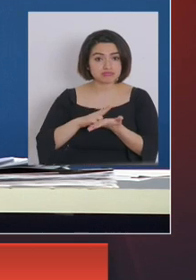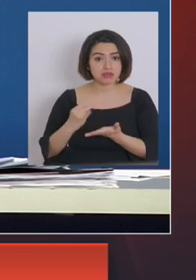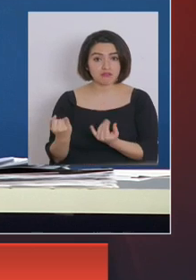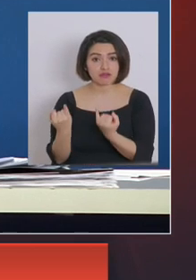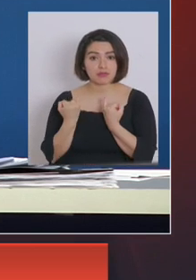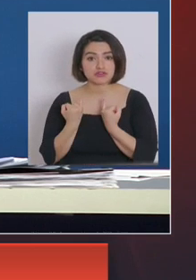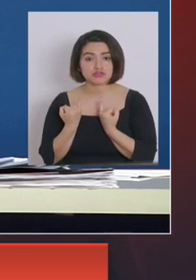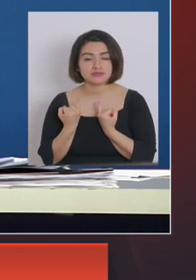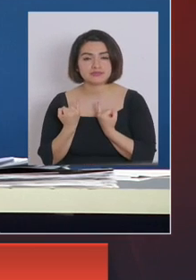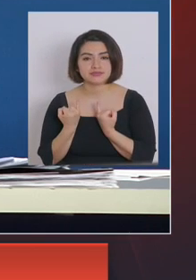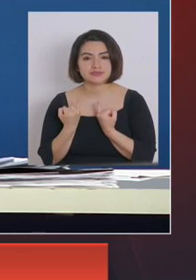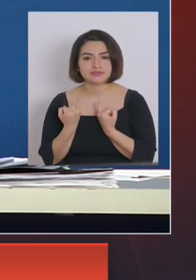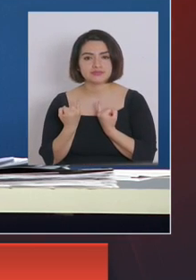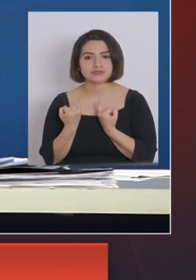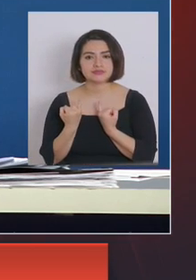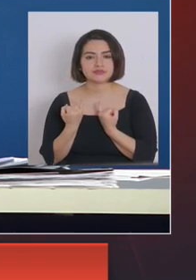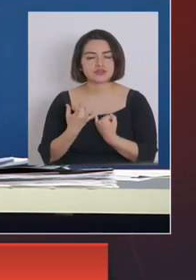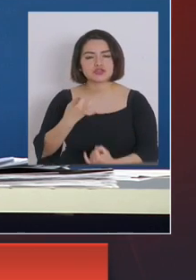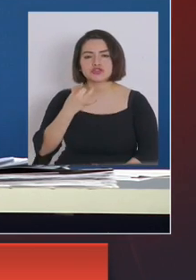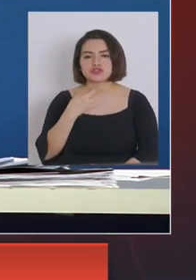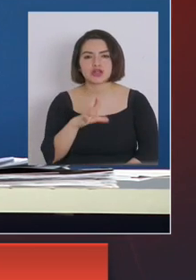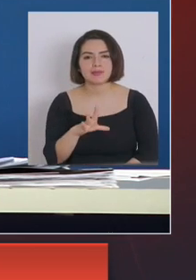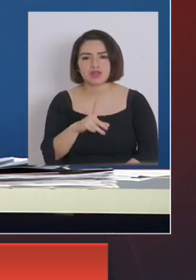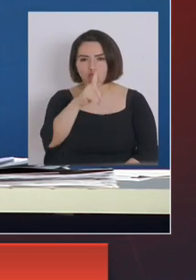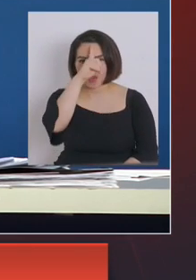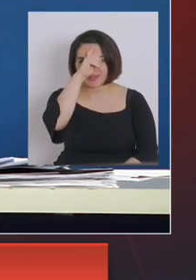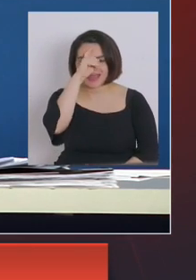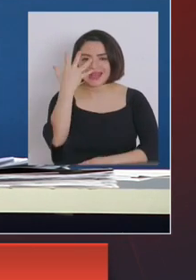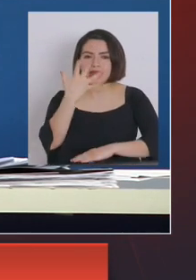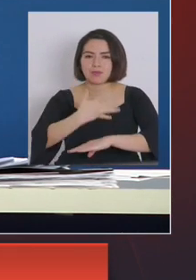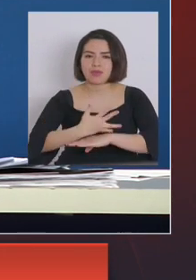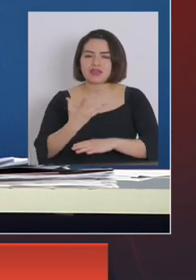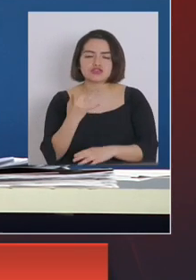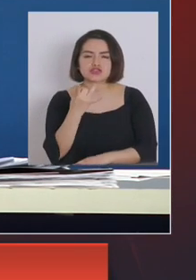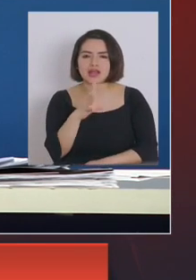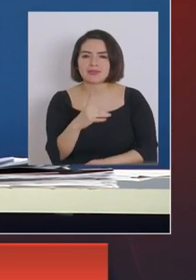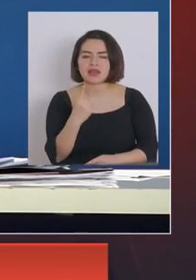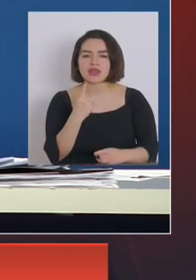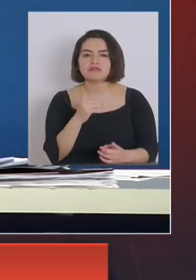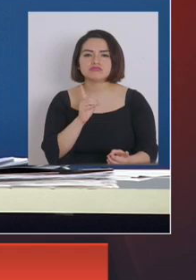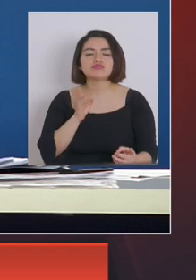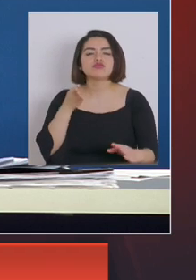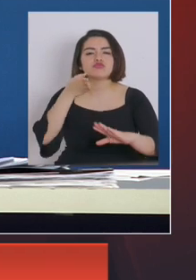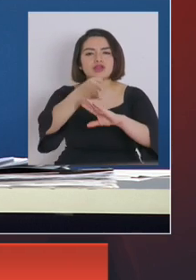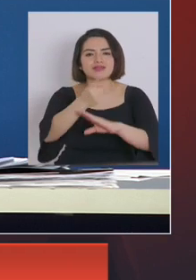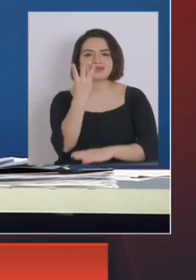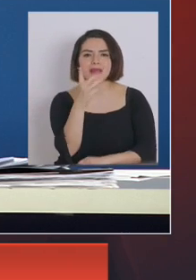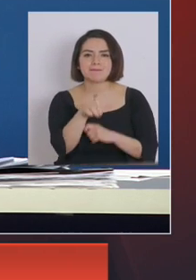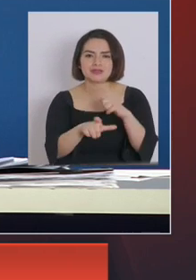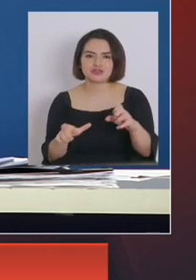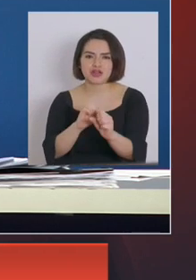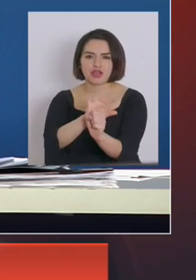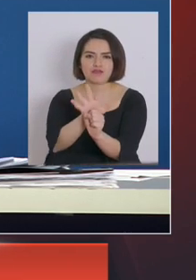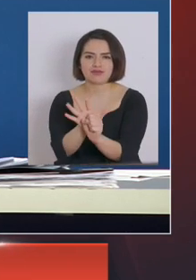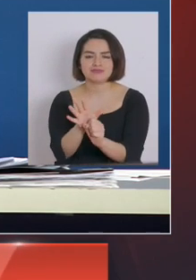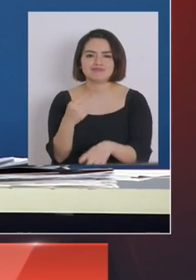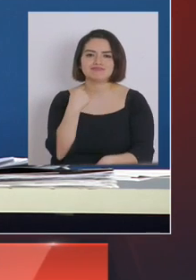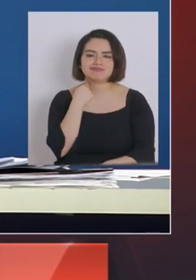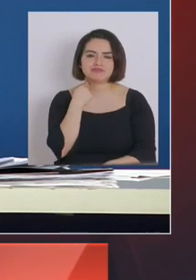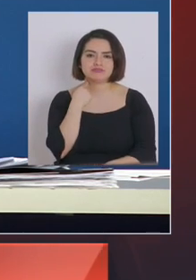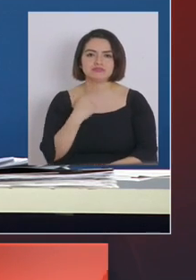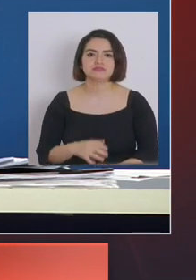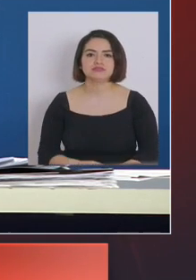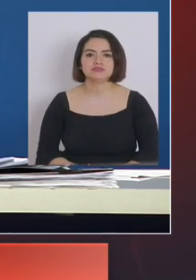solamente nos da a conocer que en el hospital de Quilpue solamente consultaron tres personas afectadas por los incendios